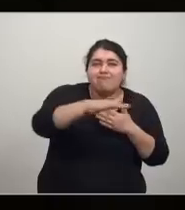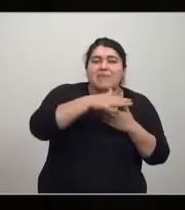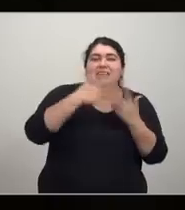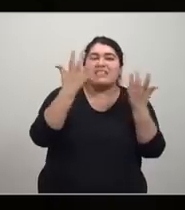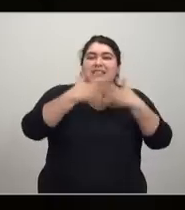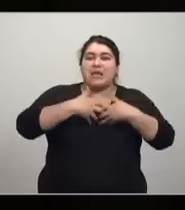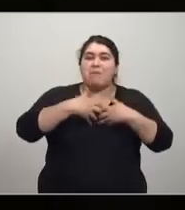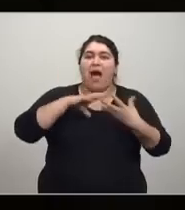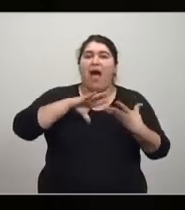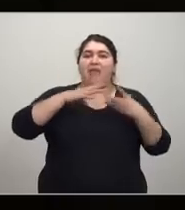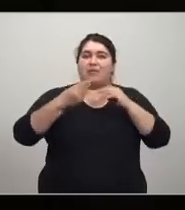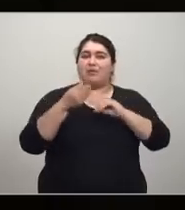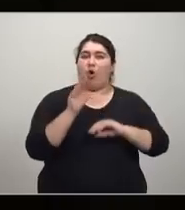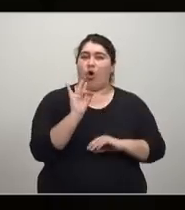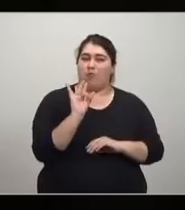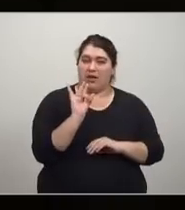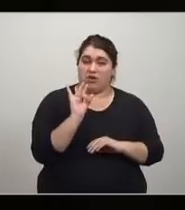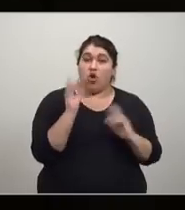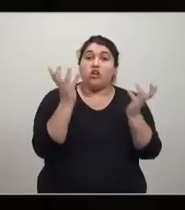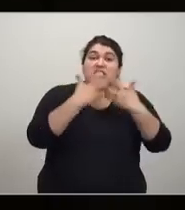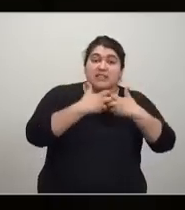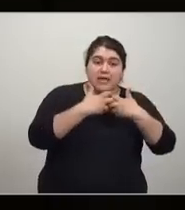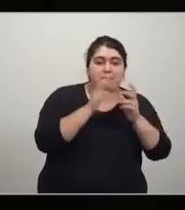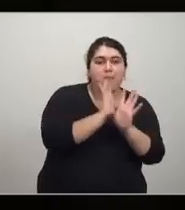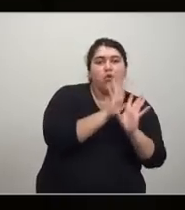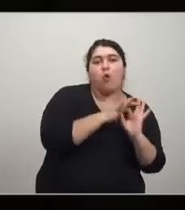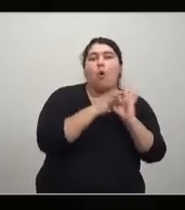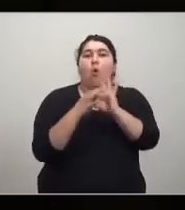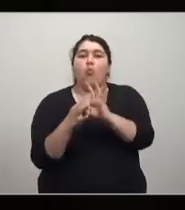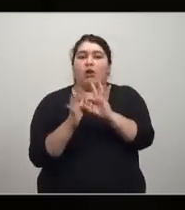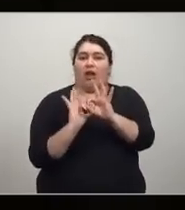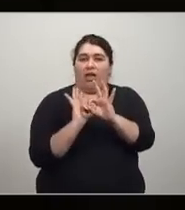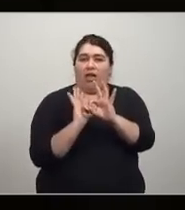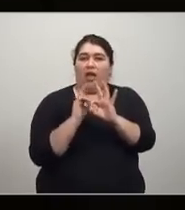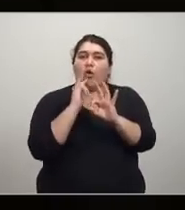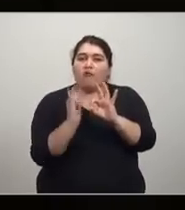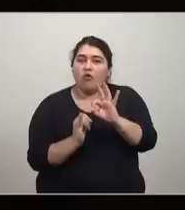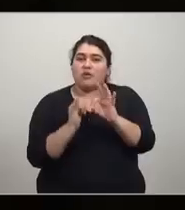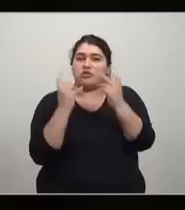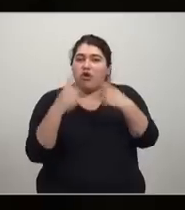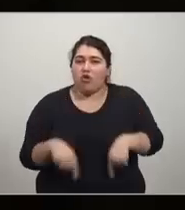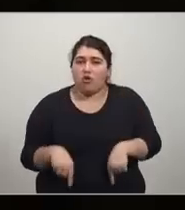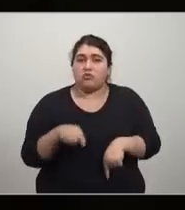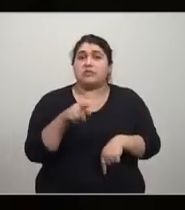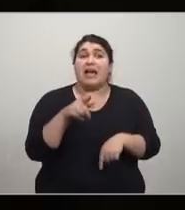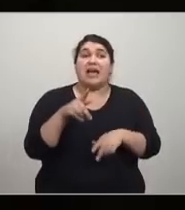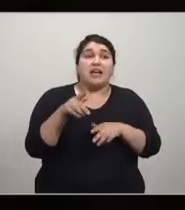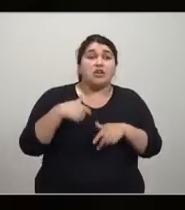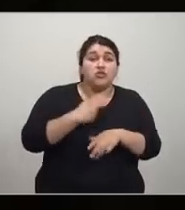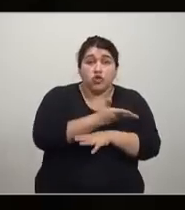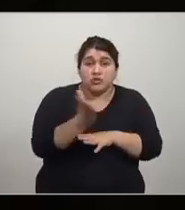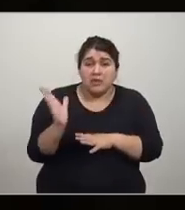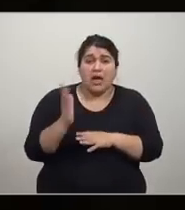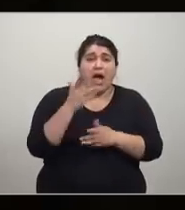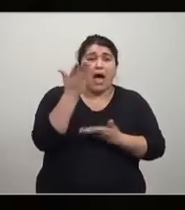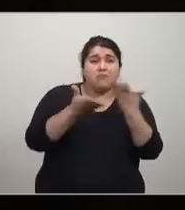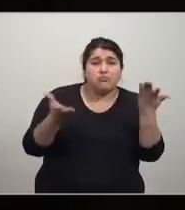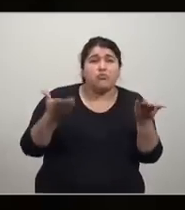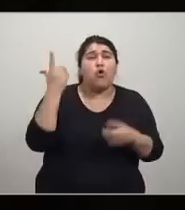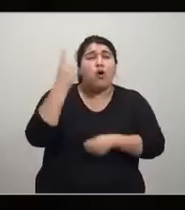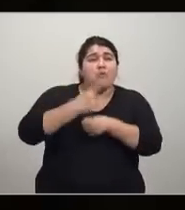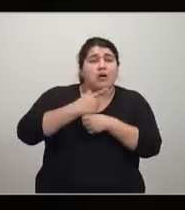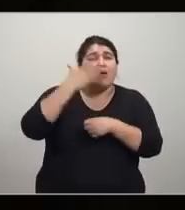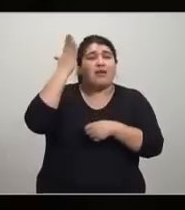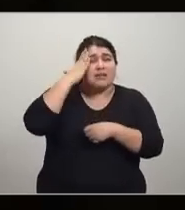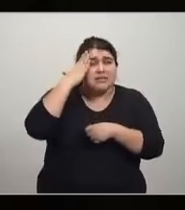sistema adaptativo complejo. Sistema porque algo lo une, ¿qué lo une? La información, en el caso de la sociedad humana, los valores, principios compartidos, la